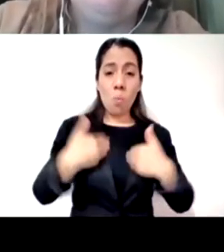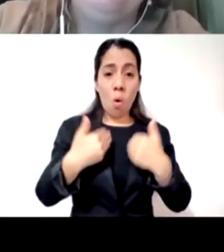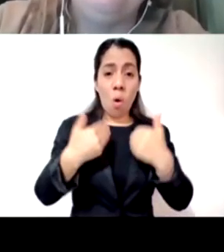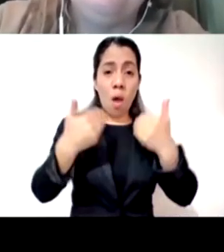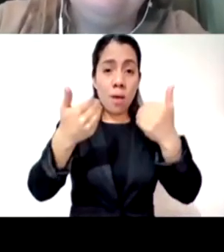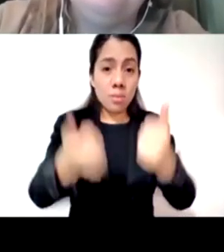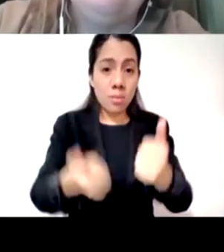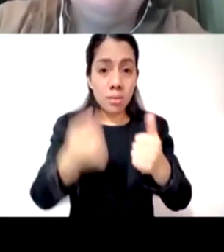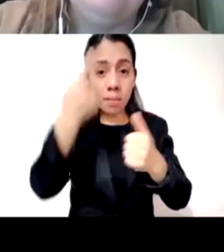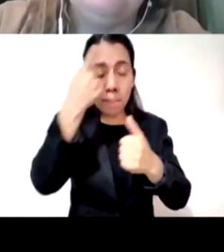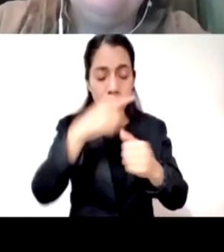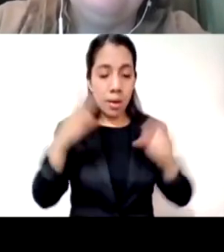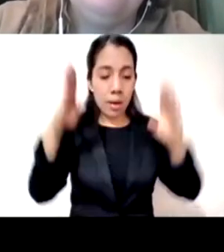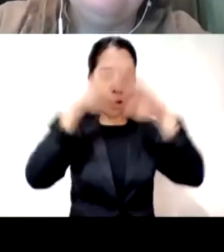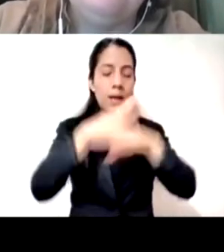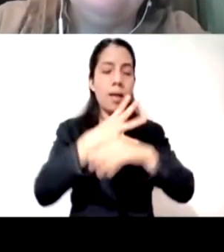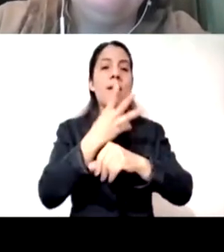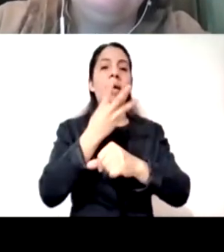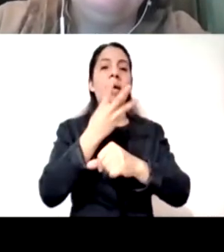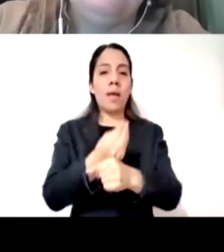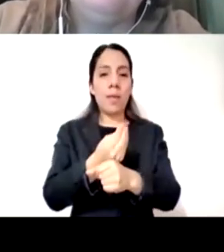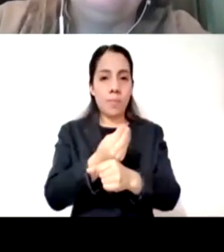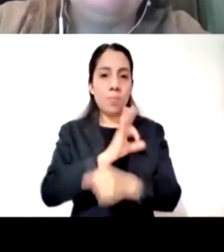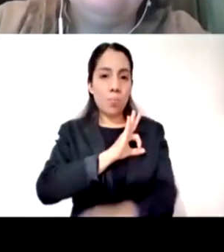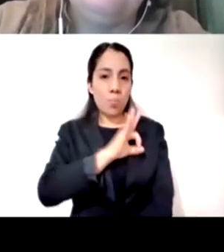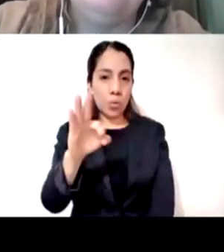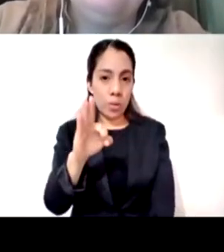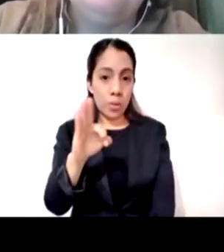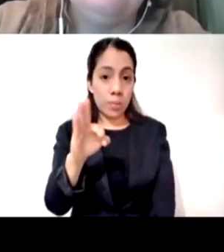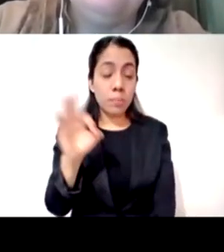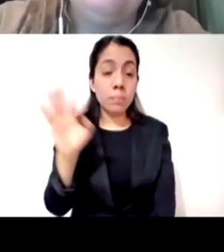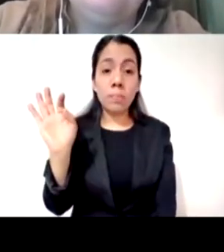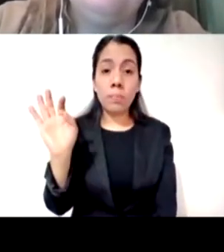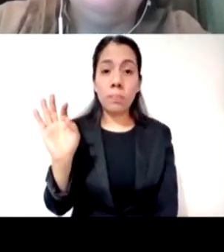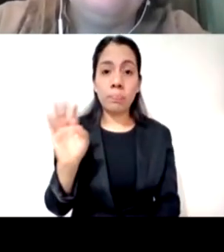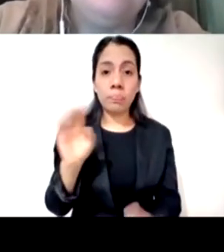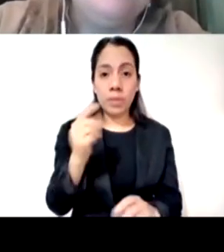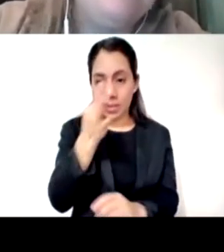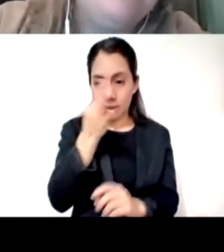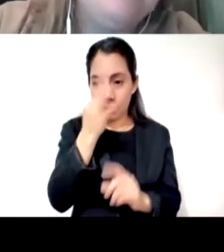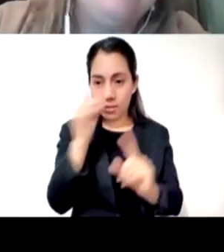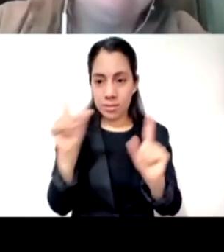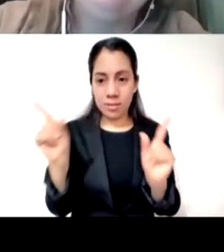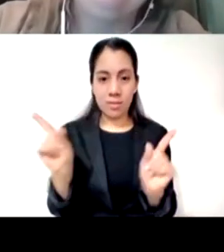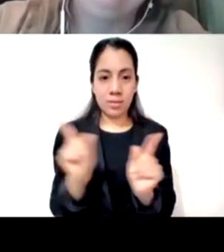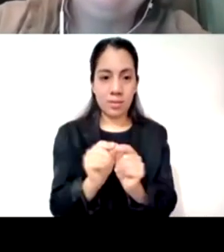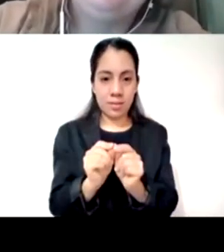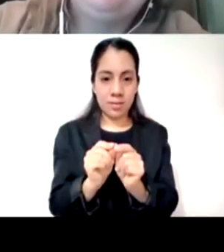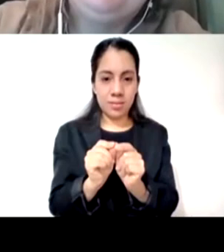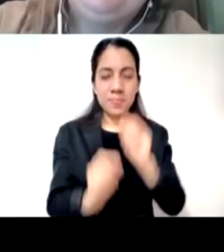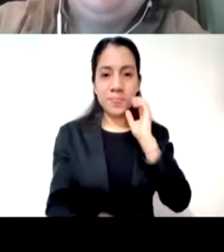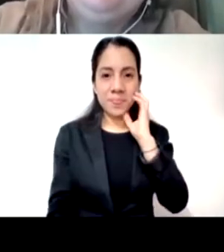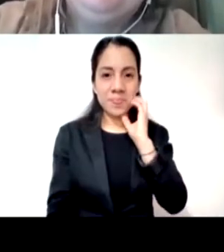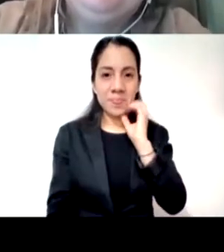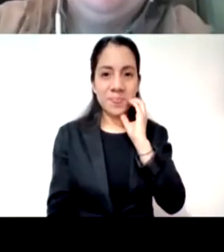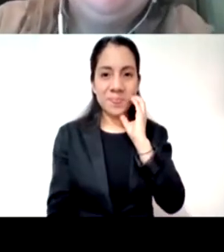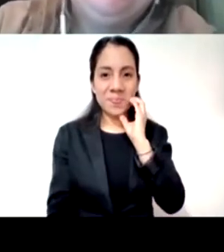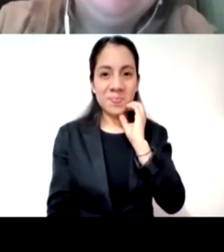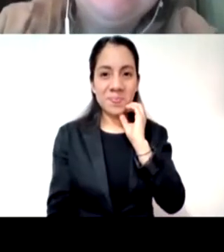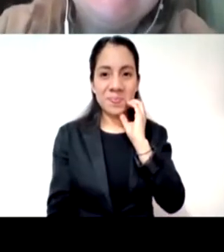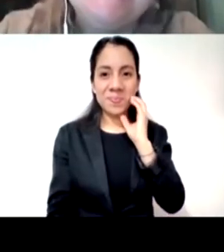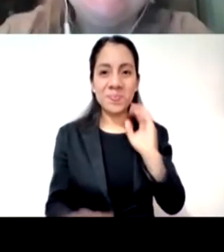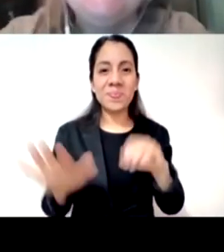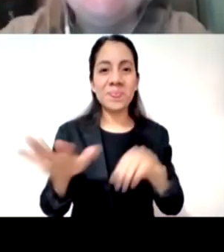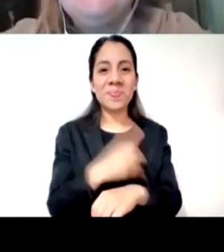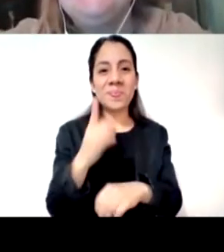verdaderamente poderoso interesante cuando ya vamos a cerrar pero va a haber una cosa más porque vas a cerrar y